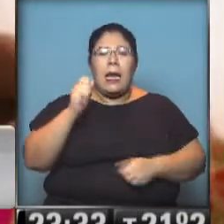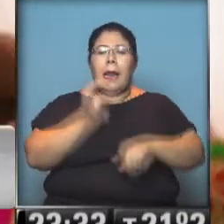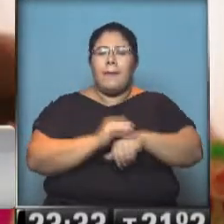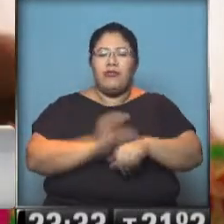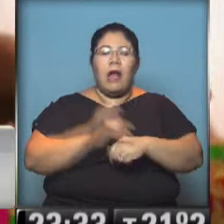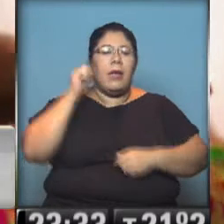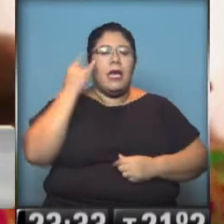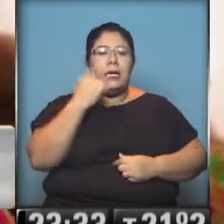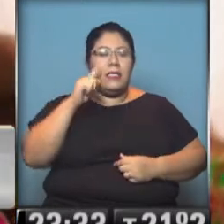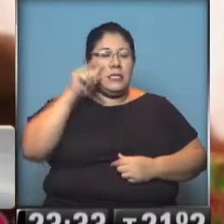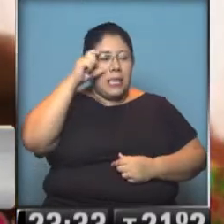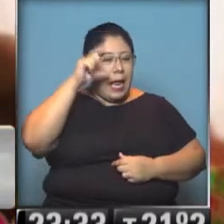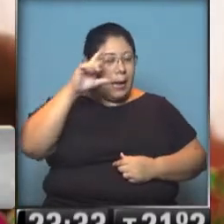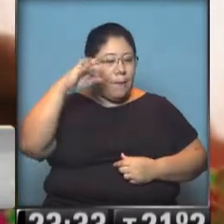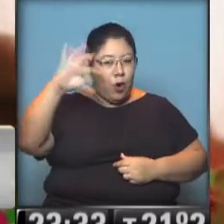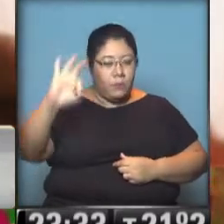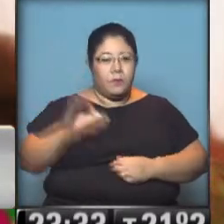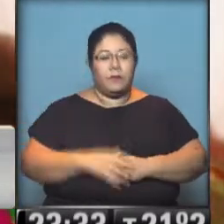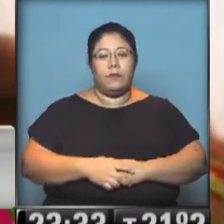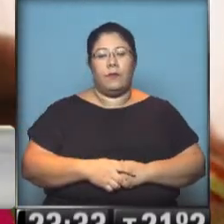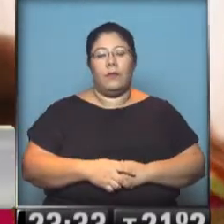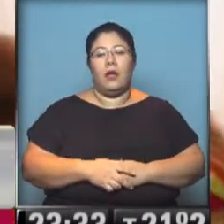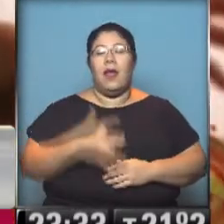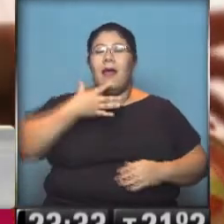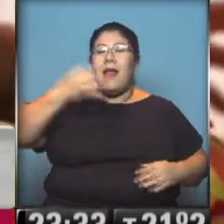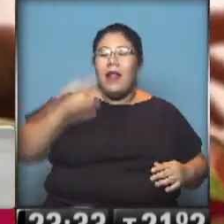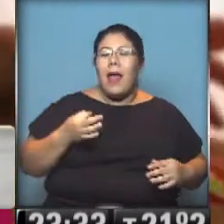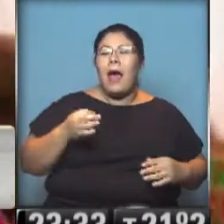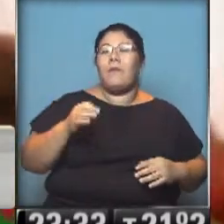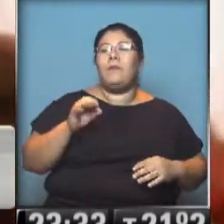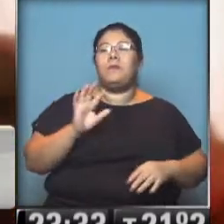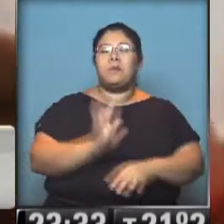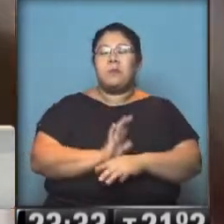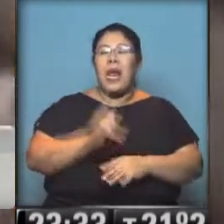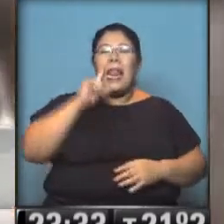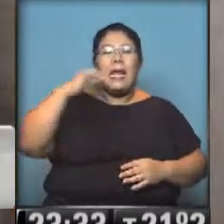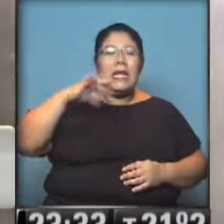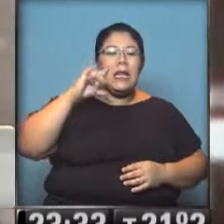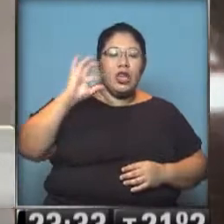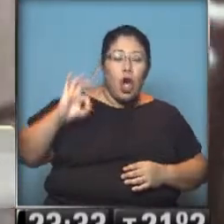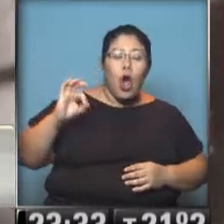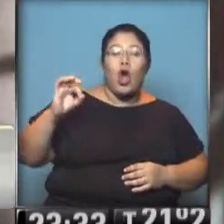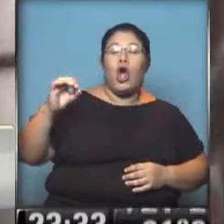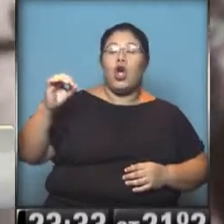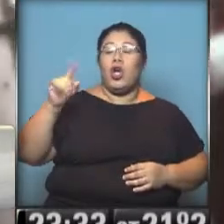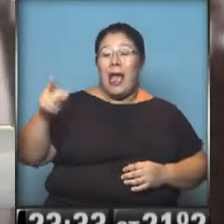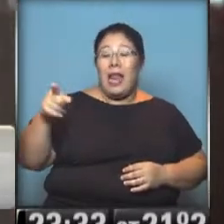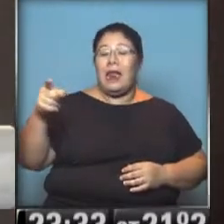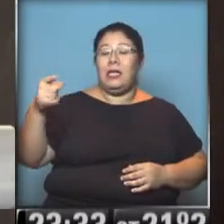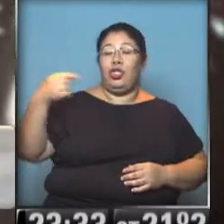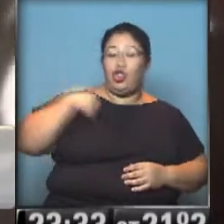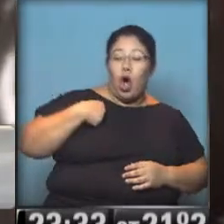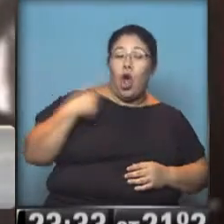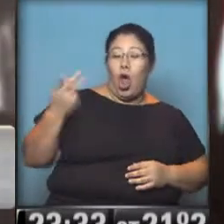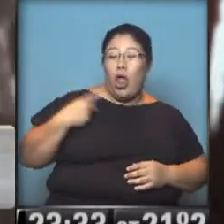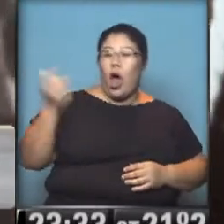fueron el Happening, en realidad el Indio y yo sobre todo cantábamos. Yo cantaba y el Indio también. Básicamente,